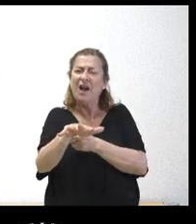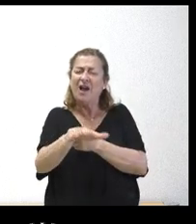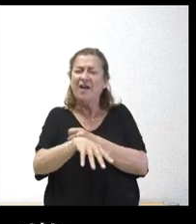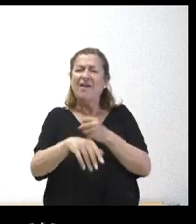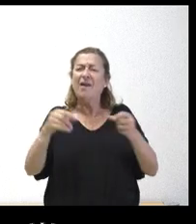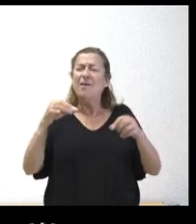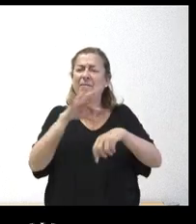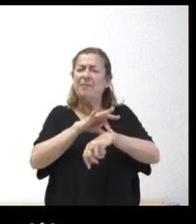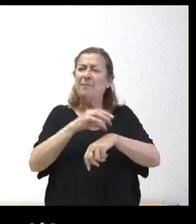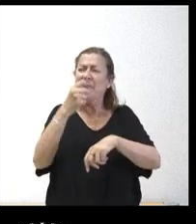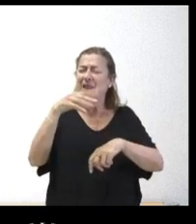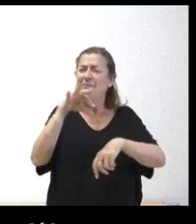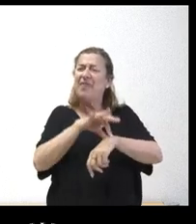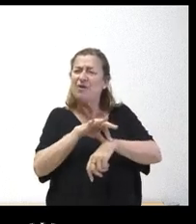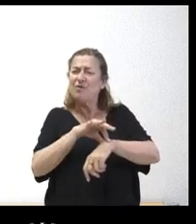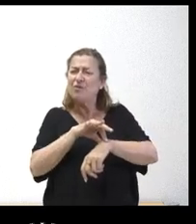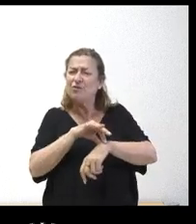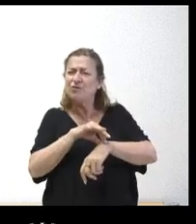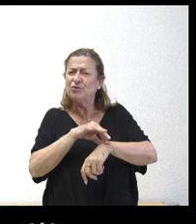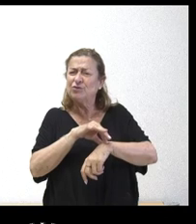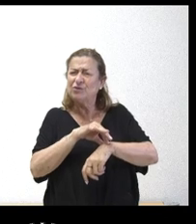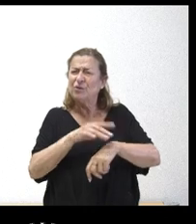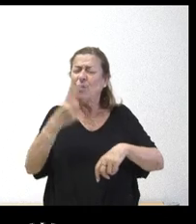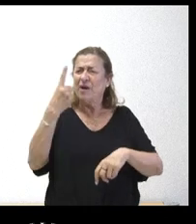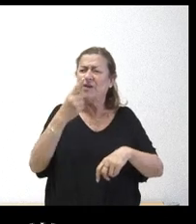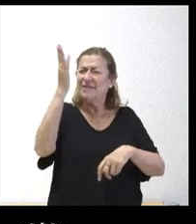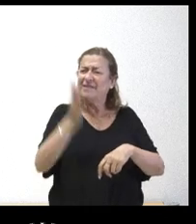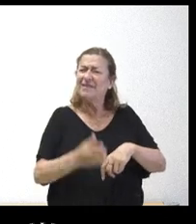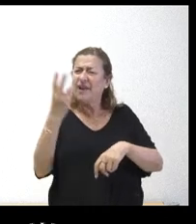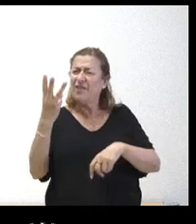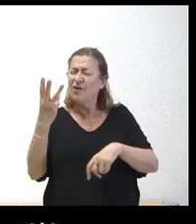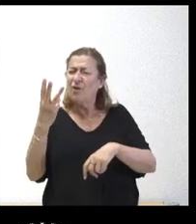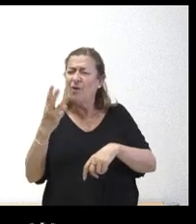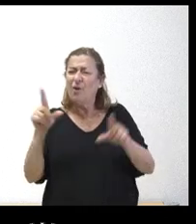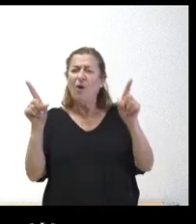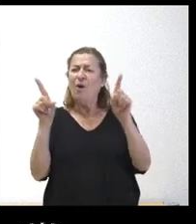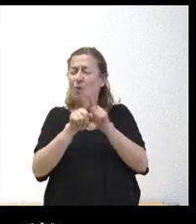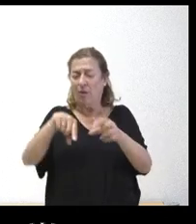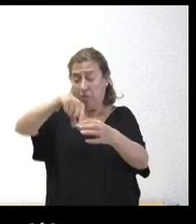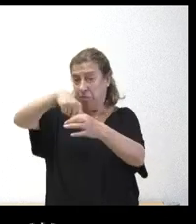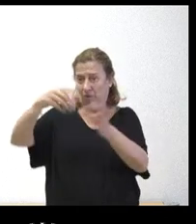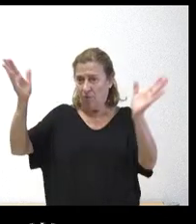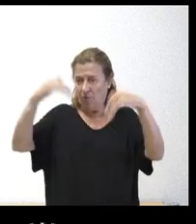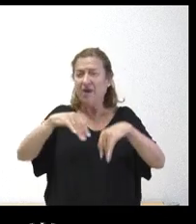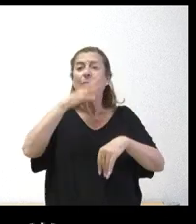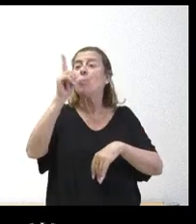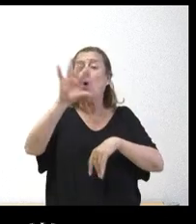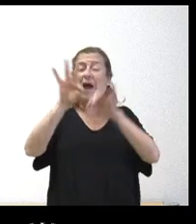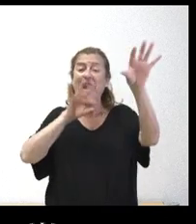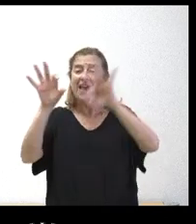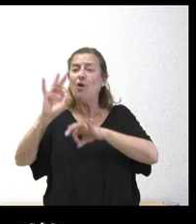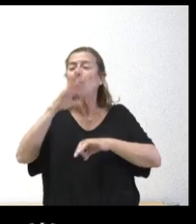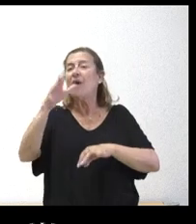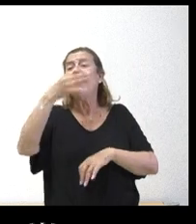de médicos denunciada a SIF que un tercio de ellas van a quedar macantes o porque no las han elegido o porque han